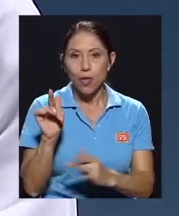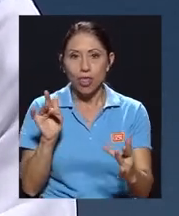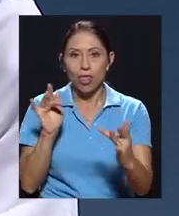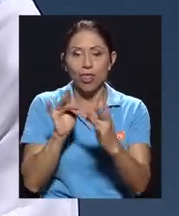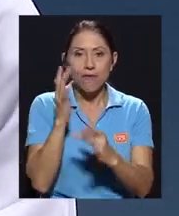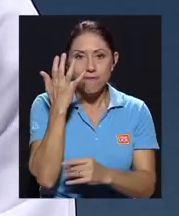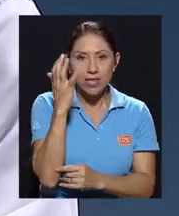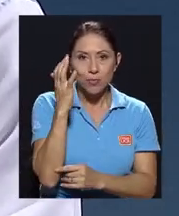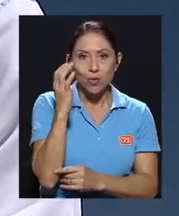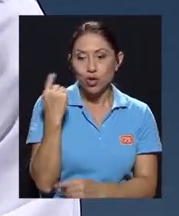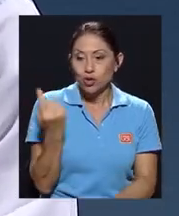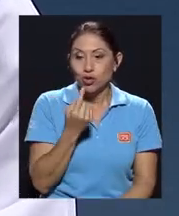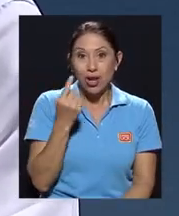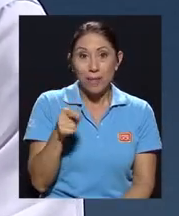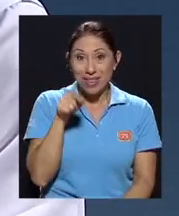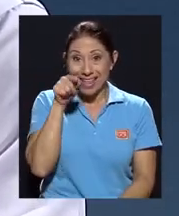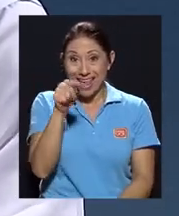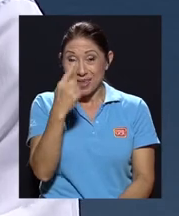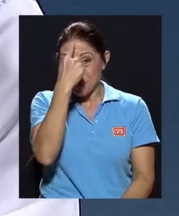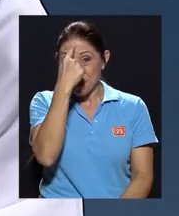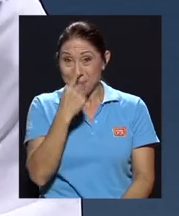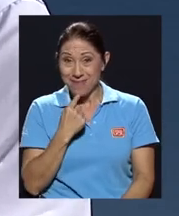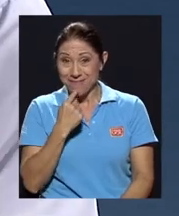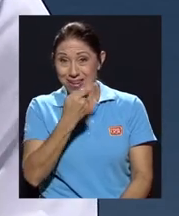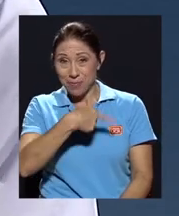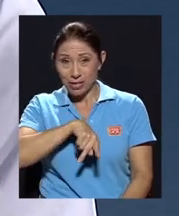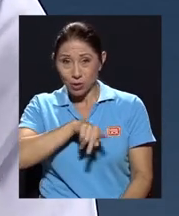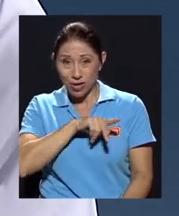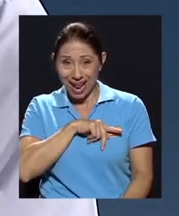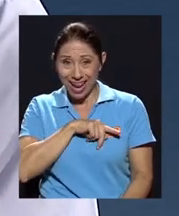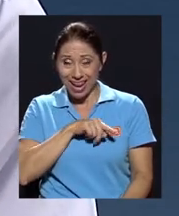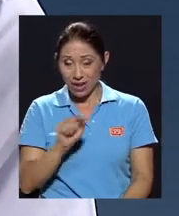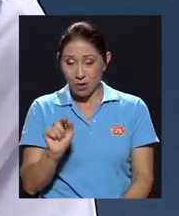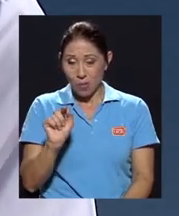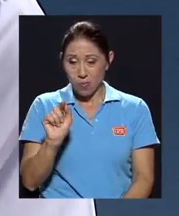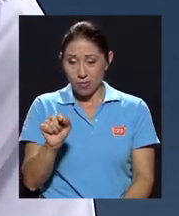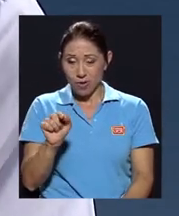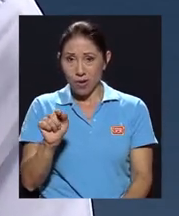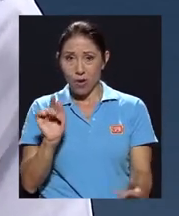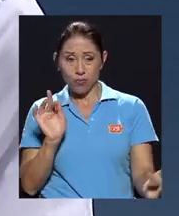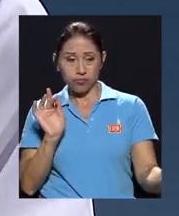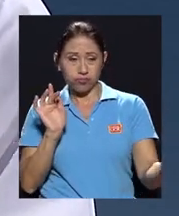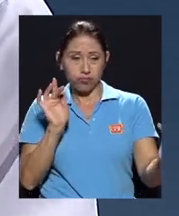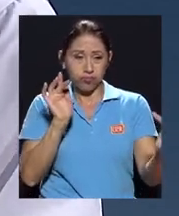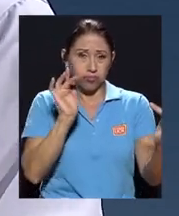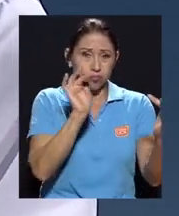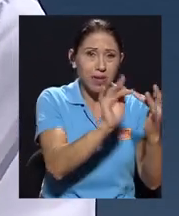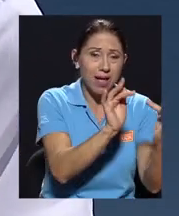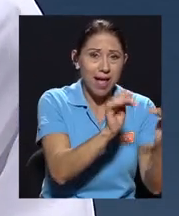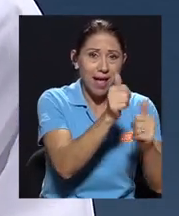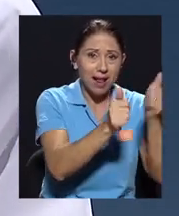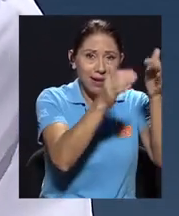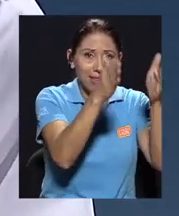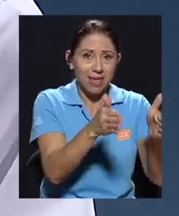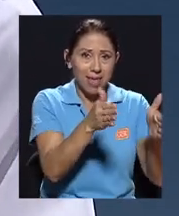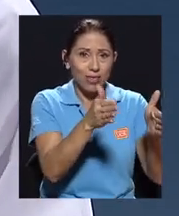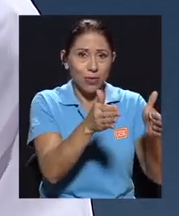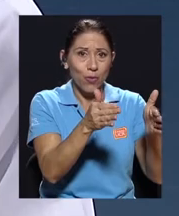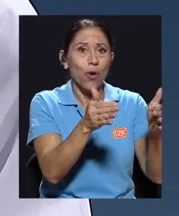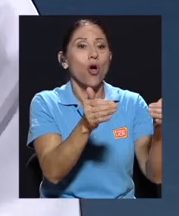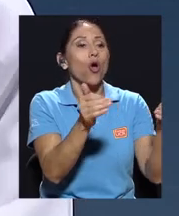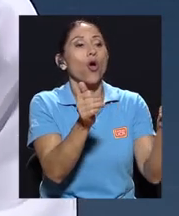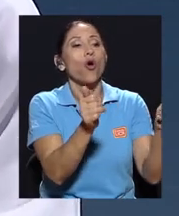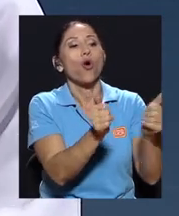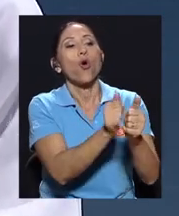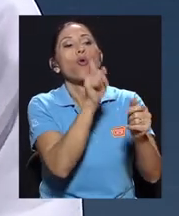solamente presionarlo y los va a tirar desde su perfil personal directamente al perfil del candidato con un mensaje en el cual